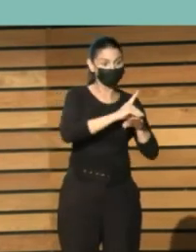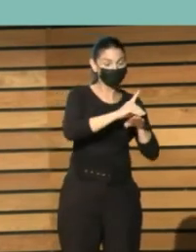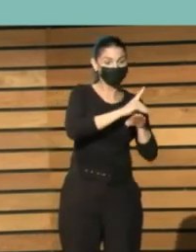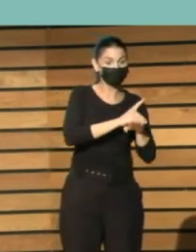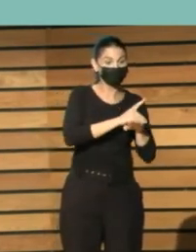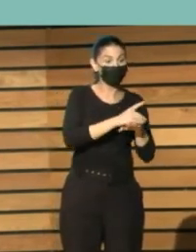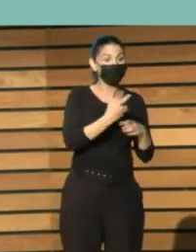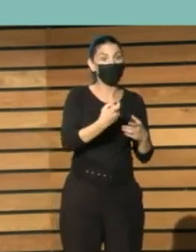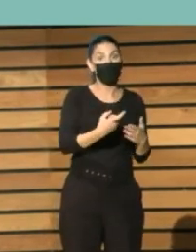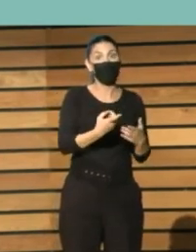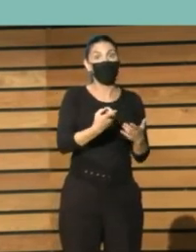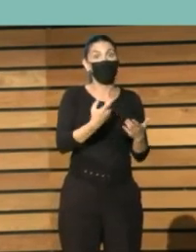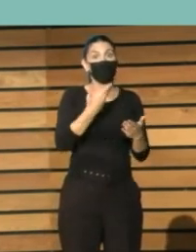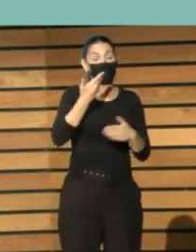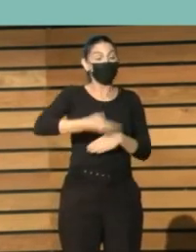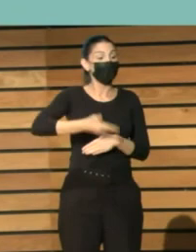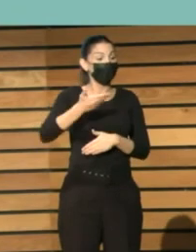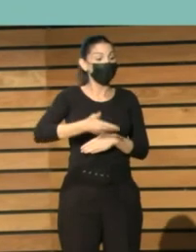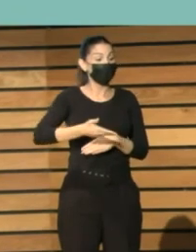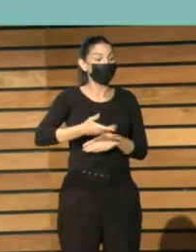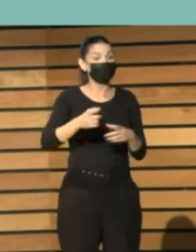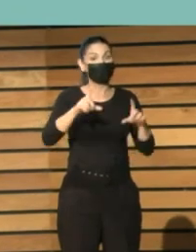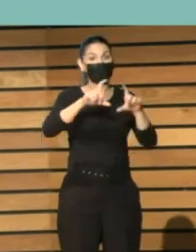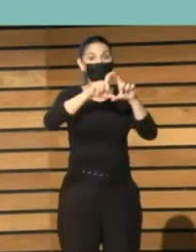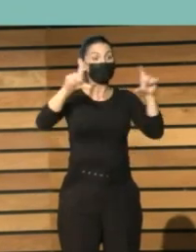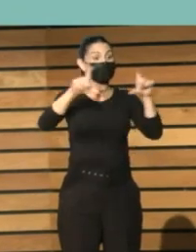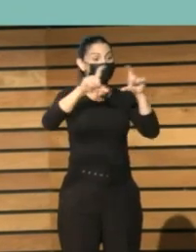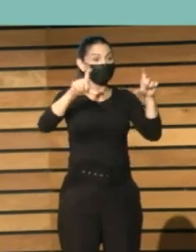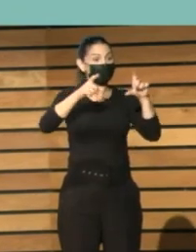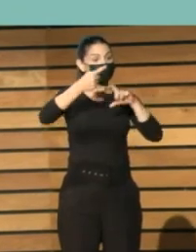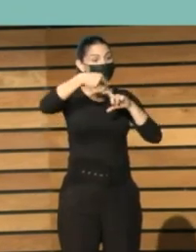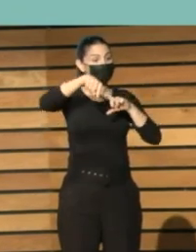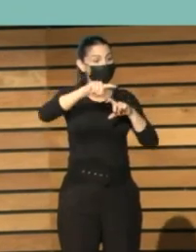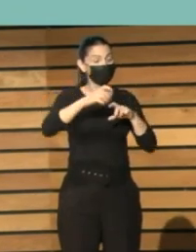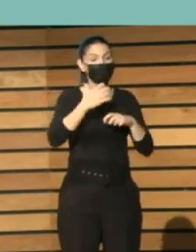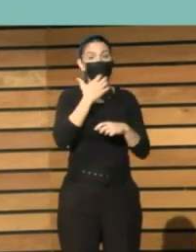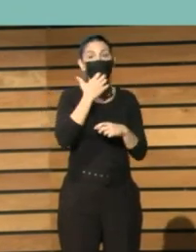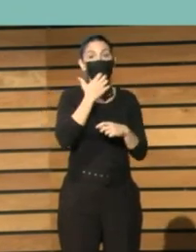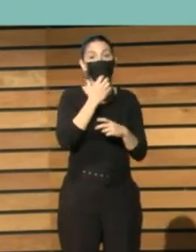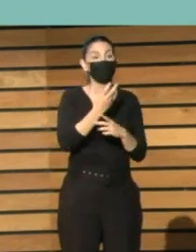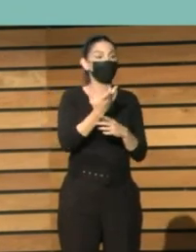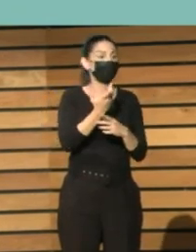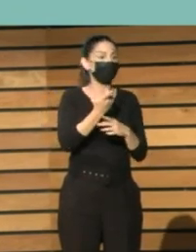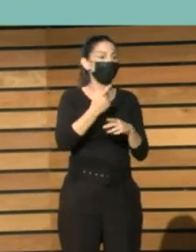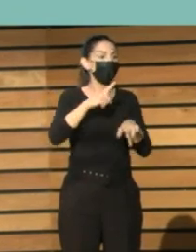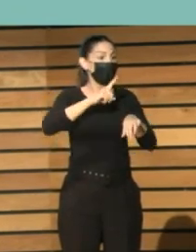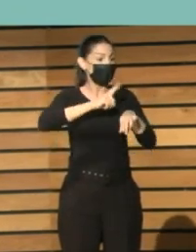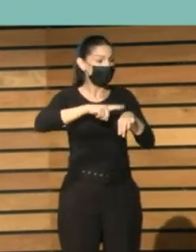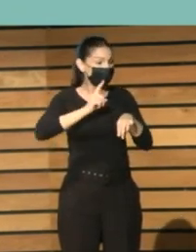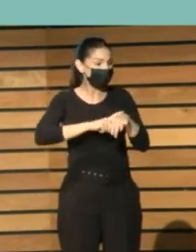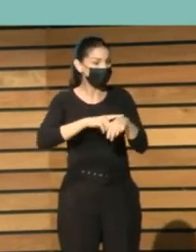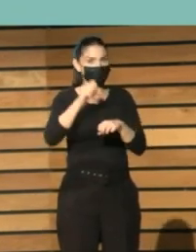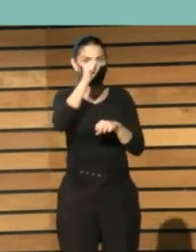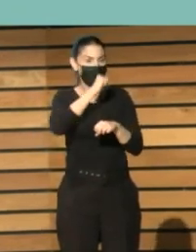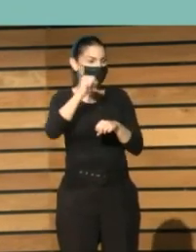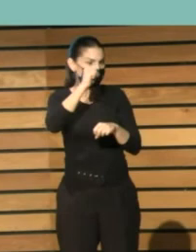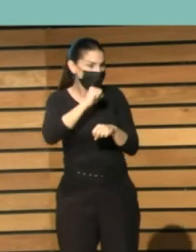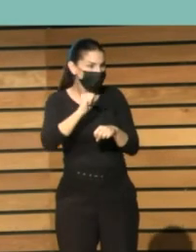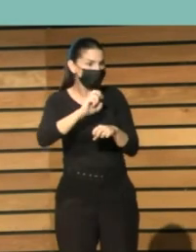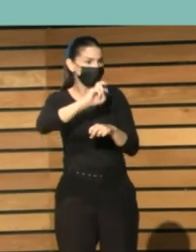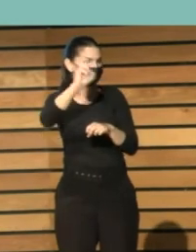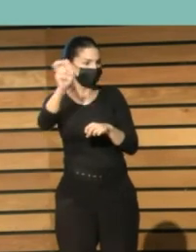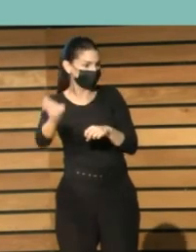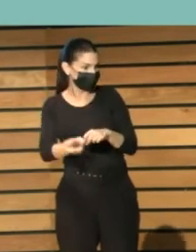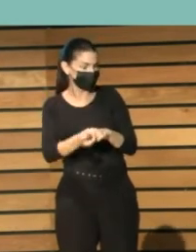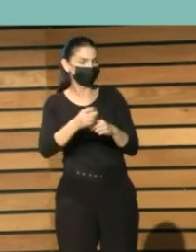publicaciones periódicas como se debe. Teniendo en cuenta su numeración, su cronología. En ocasiones,